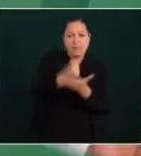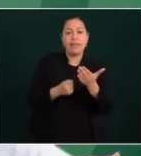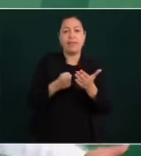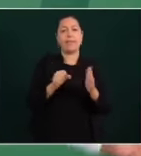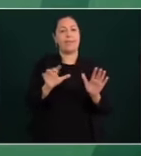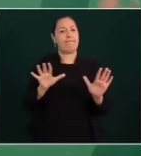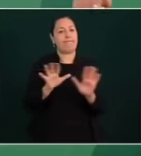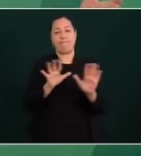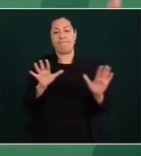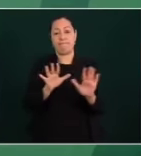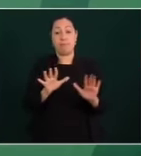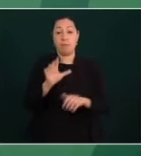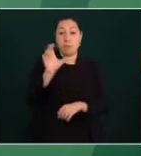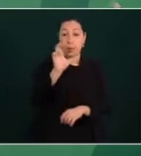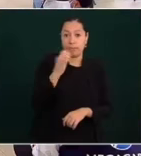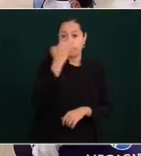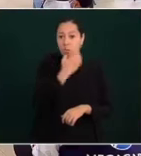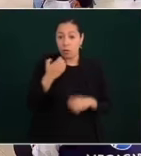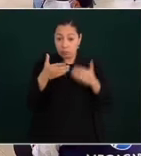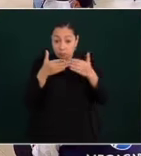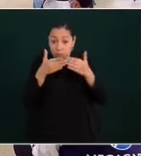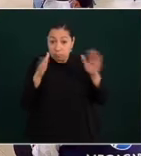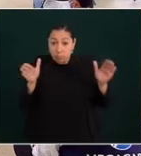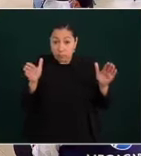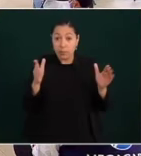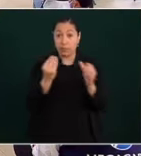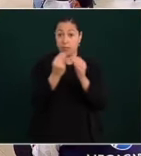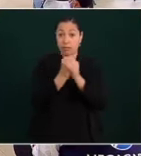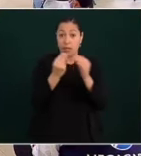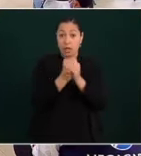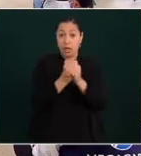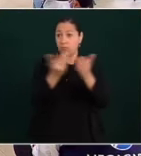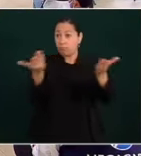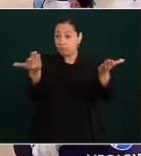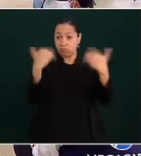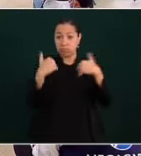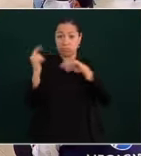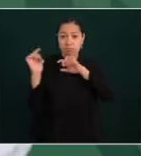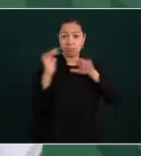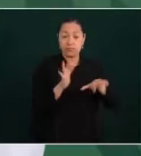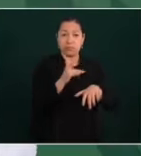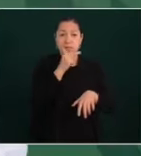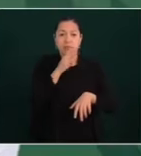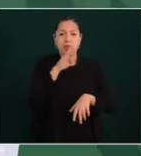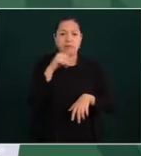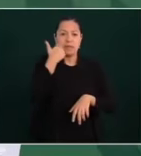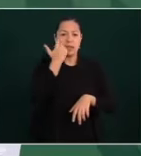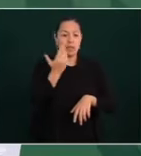escuelas, se regresa a clases, no quieren que vayan sus hijos a la escuela, pues no los manden.